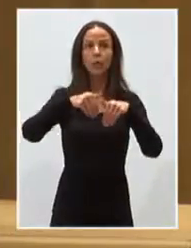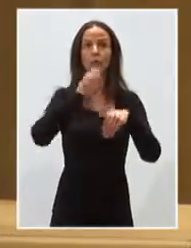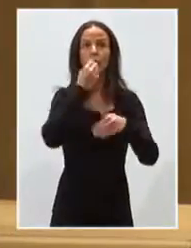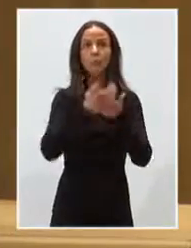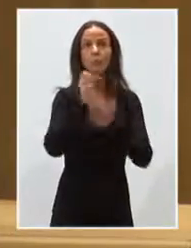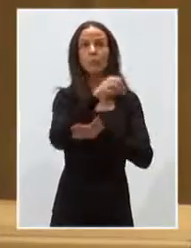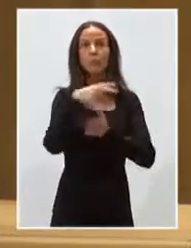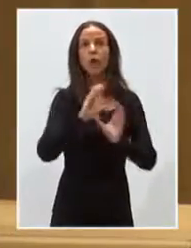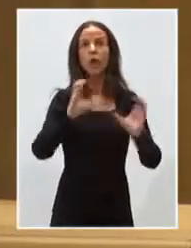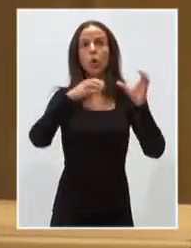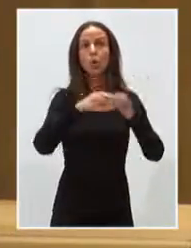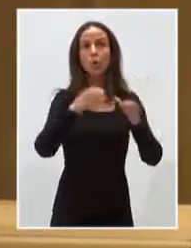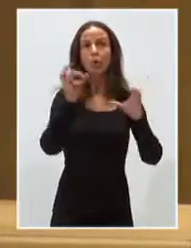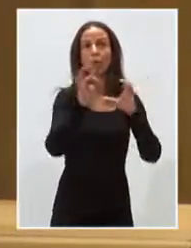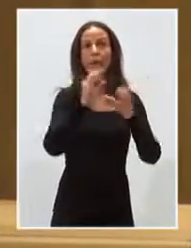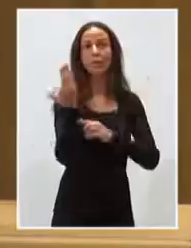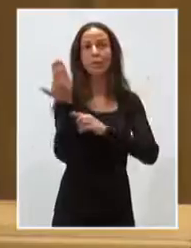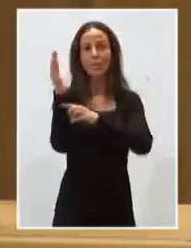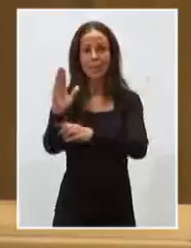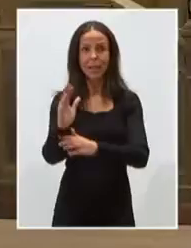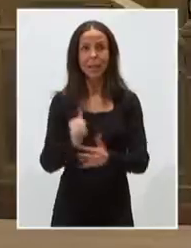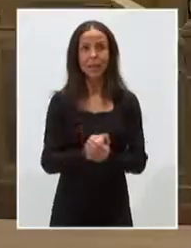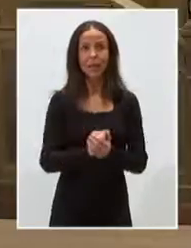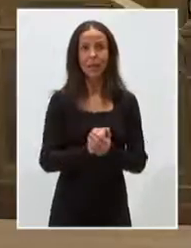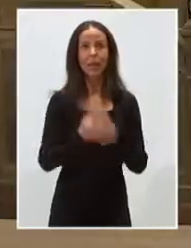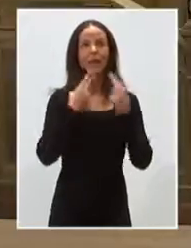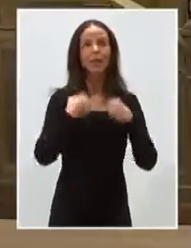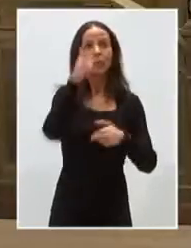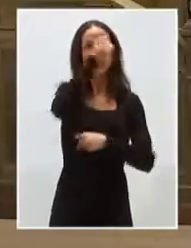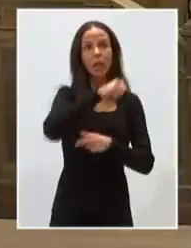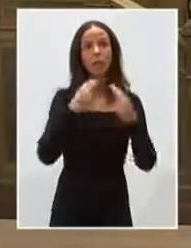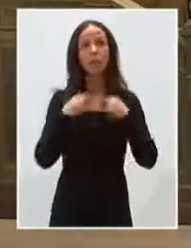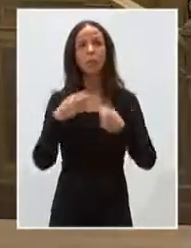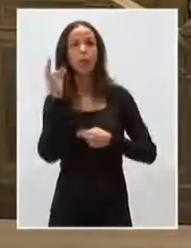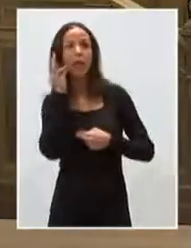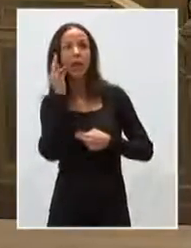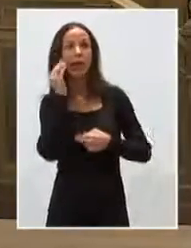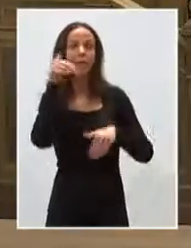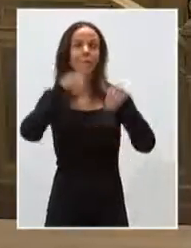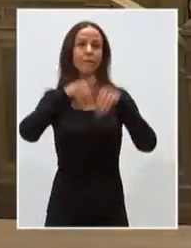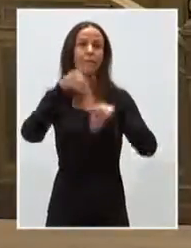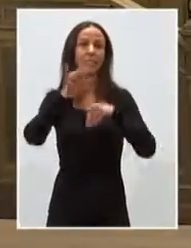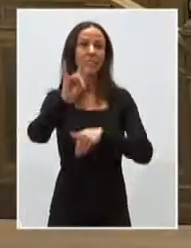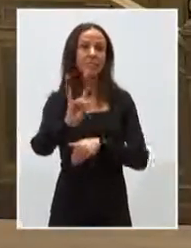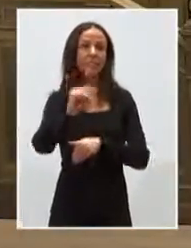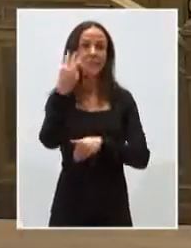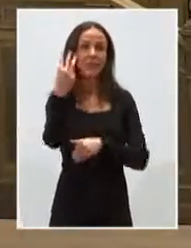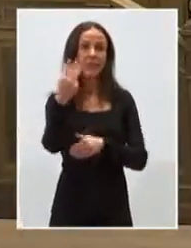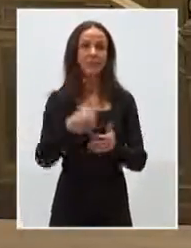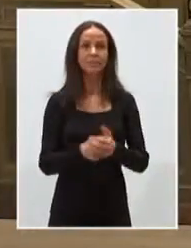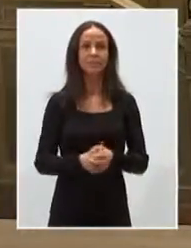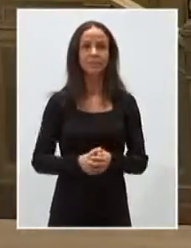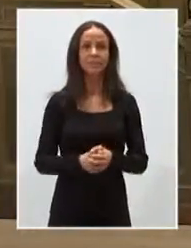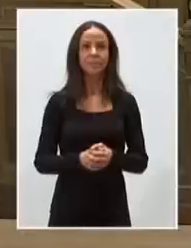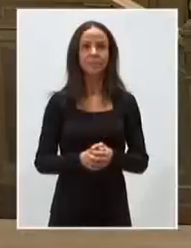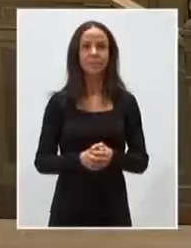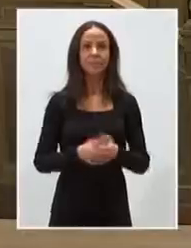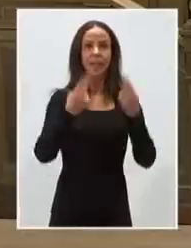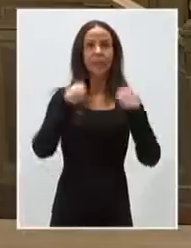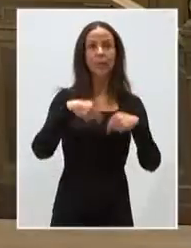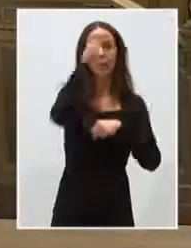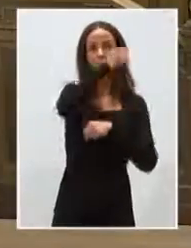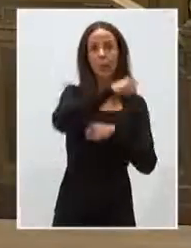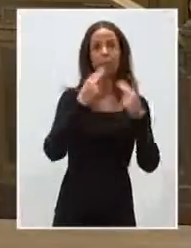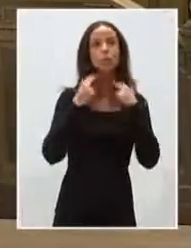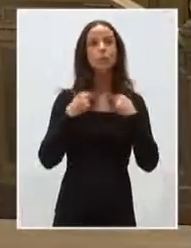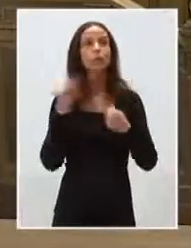presentada por el Grupo Parlamentario Ciudadanos. Diputadas y diputados que votan a favor. Tres. Diputadas y diputados